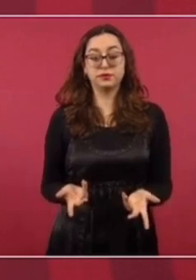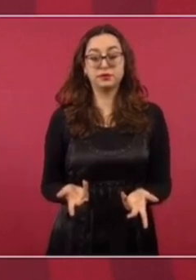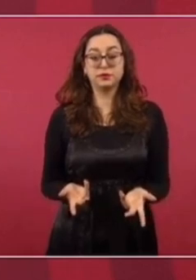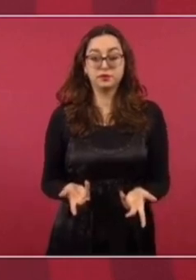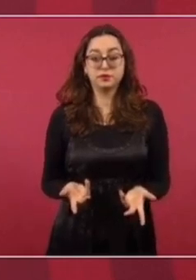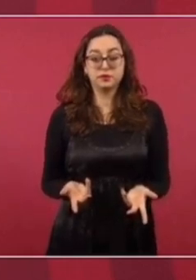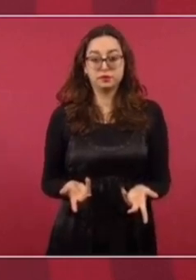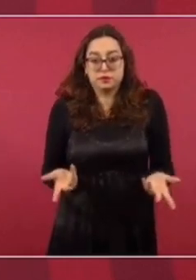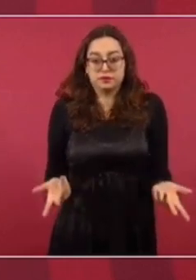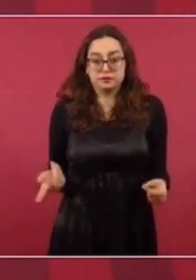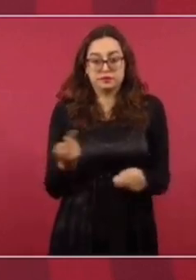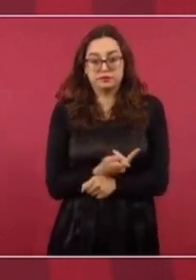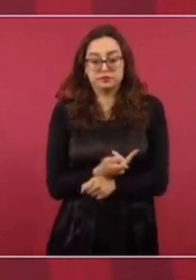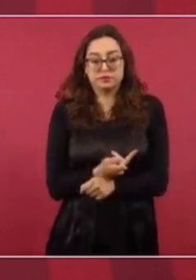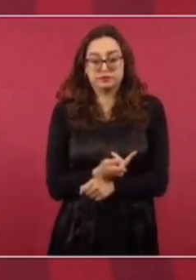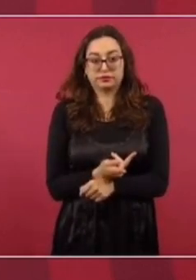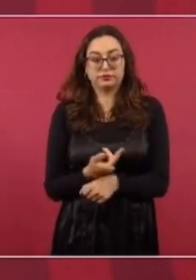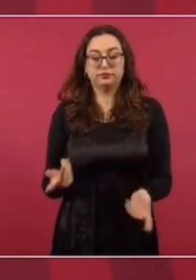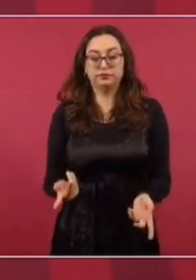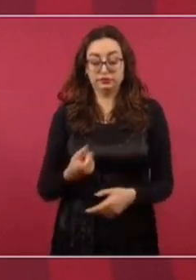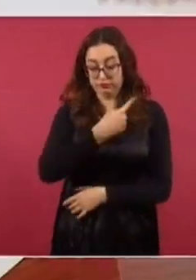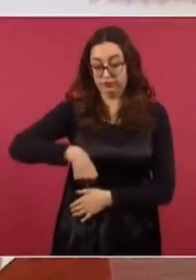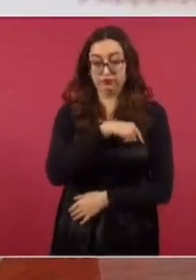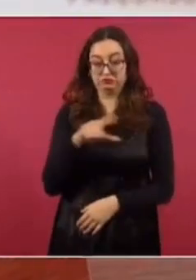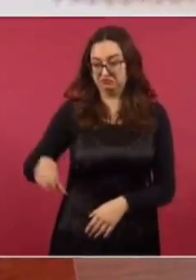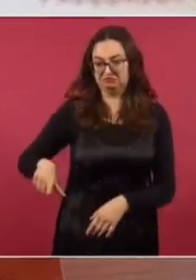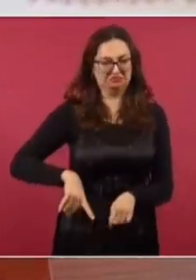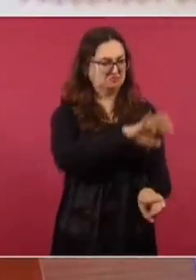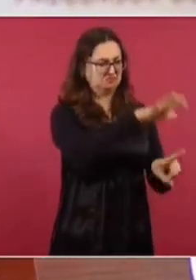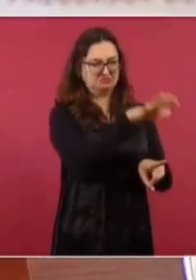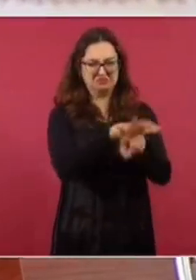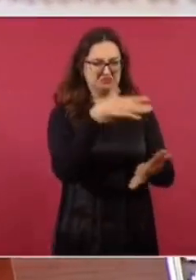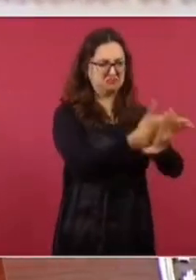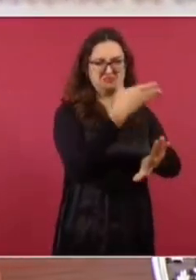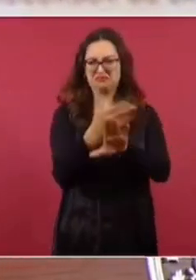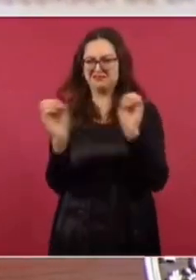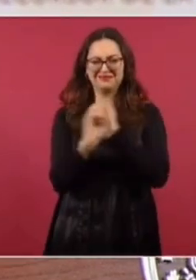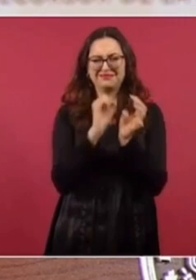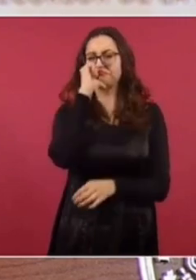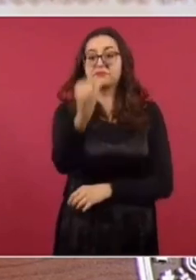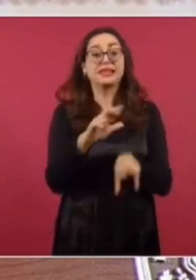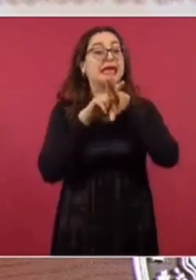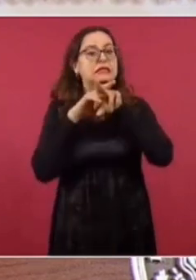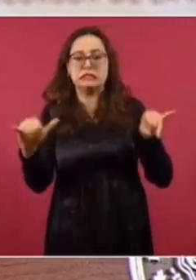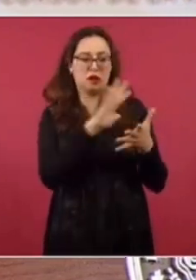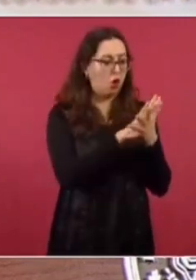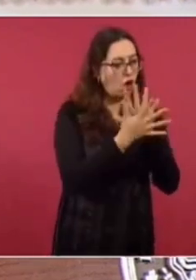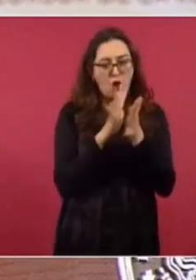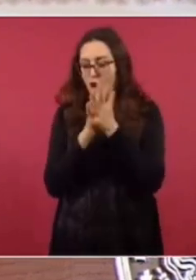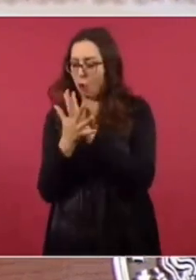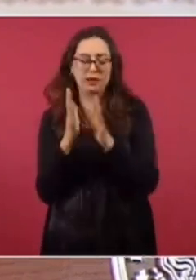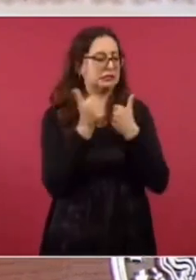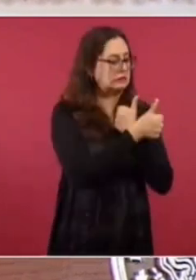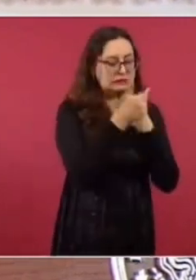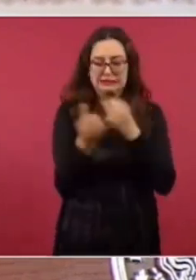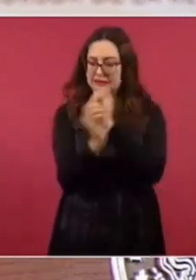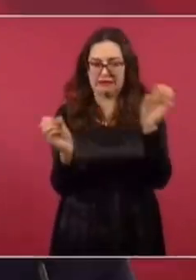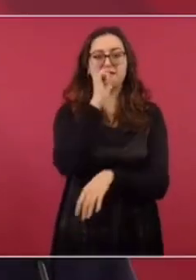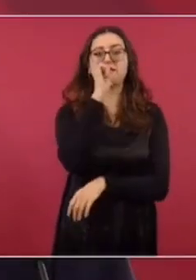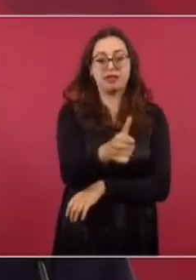como no hay un gobierno represor, como no tenemos relaciones de complicidad con nadie, como somos libres,